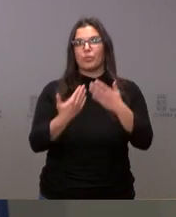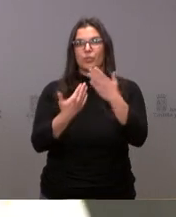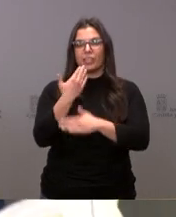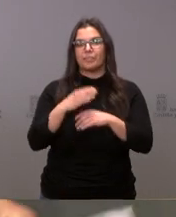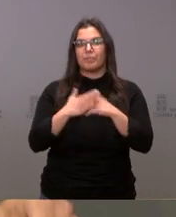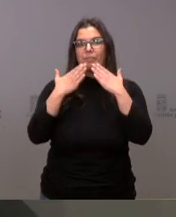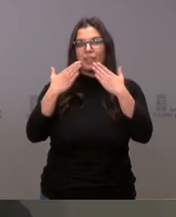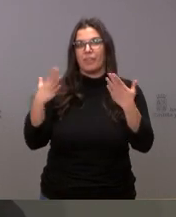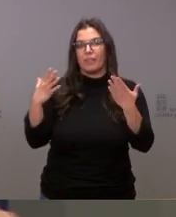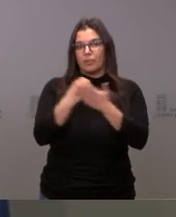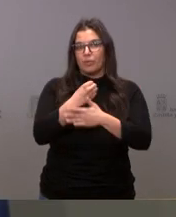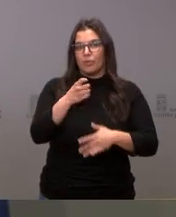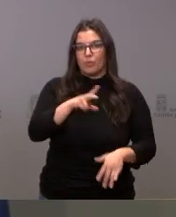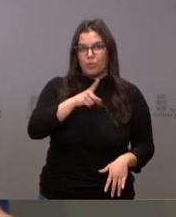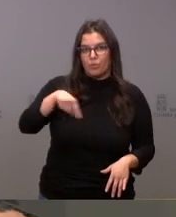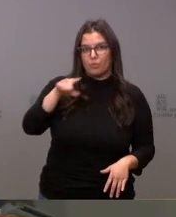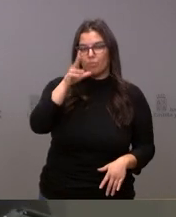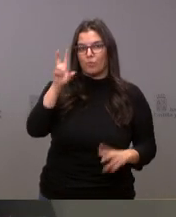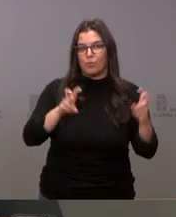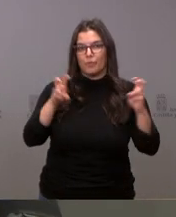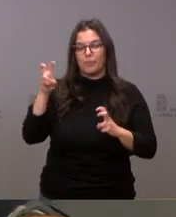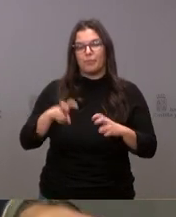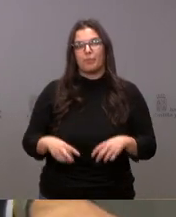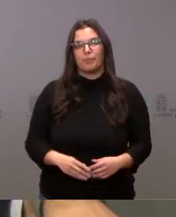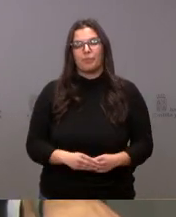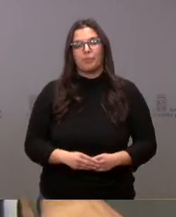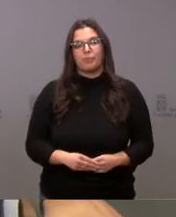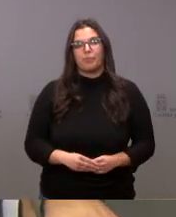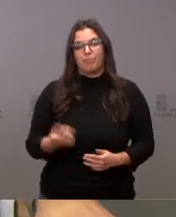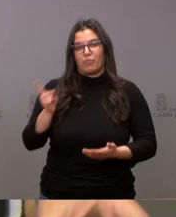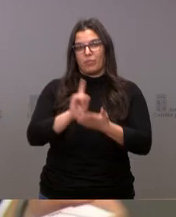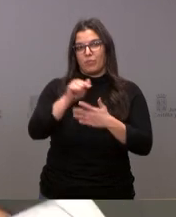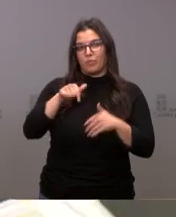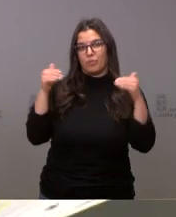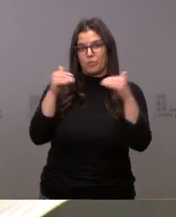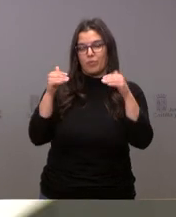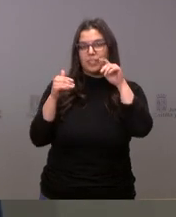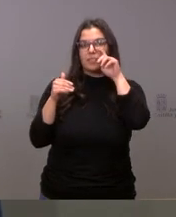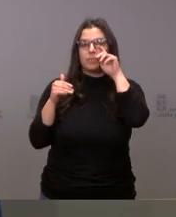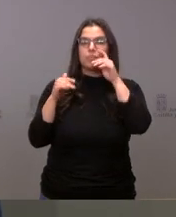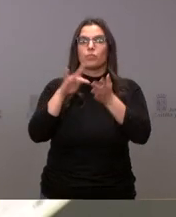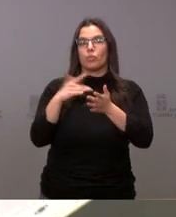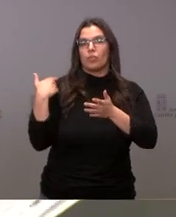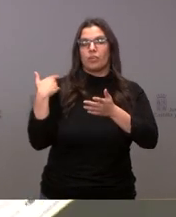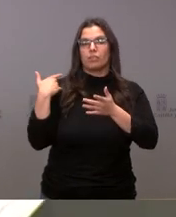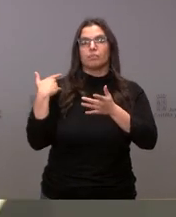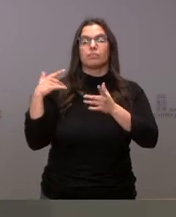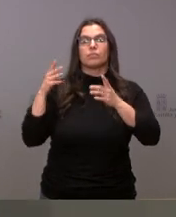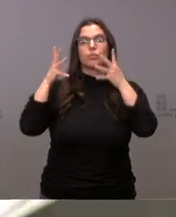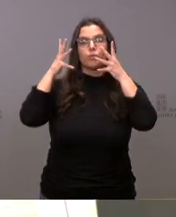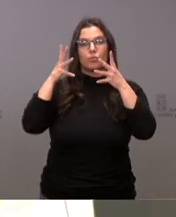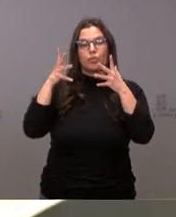Gracias a todos ustedes por su presencia, una vez más en este jueves, donde hemos tenido sesión del Consejo de